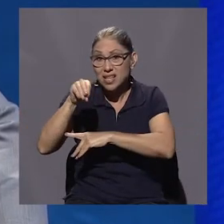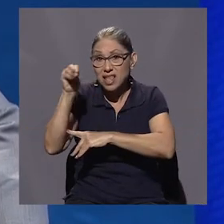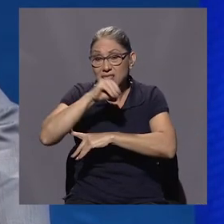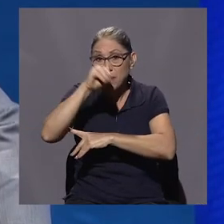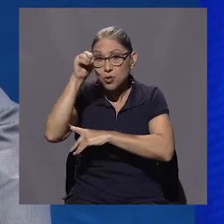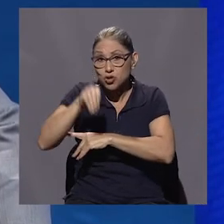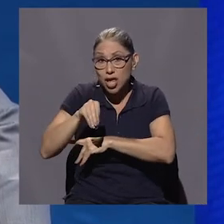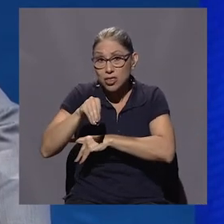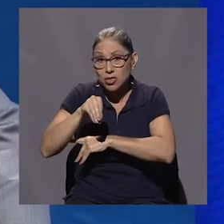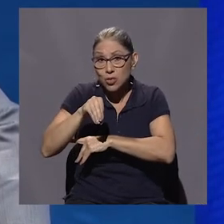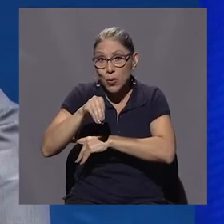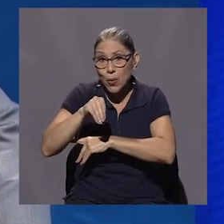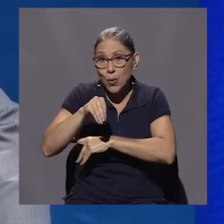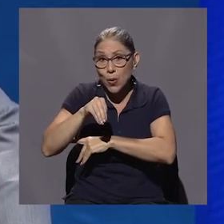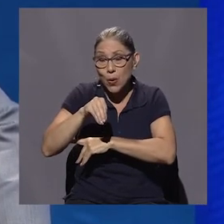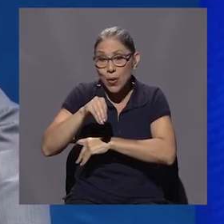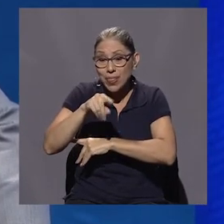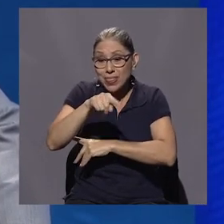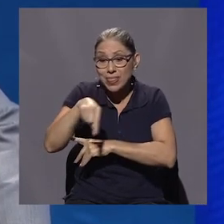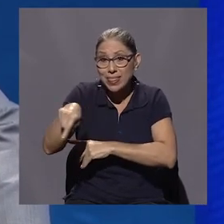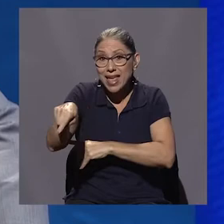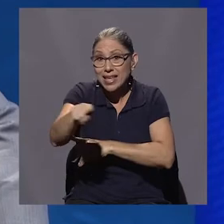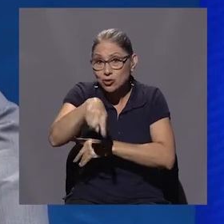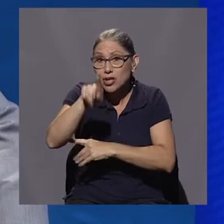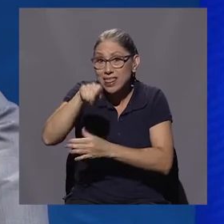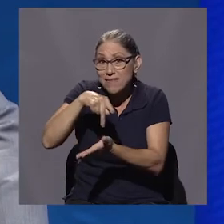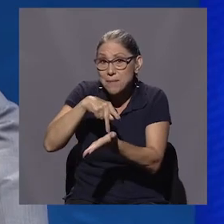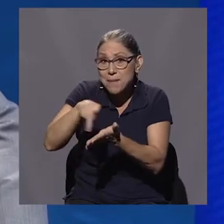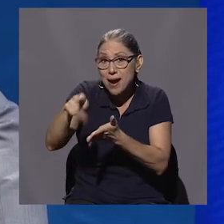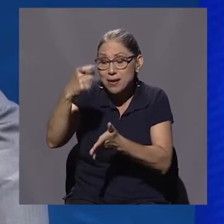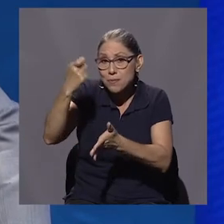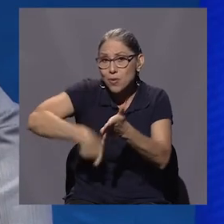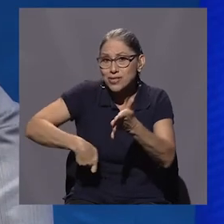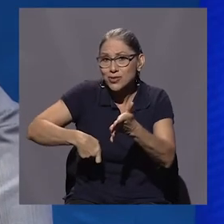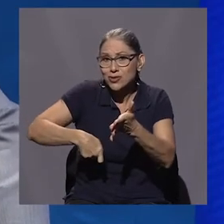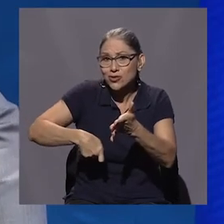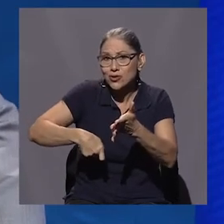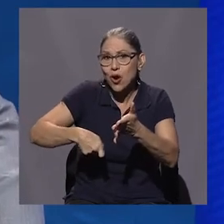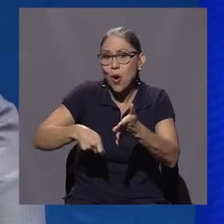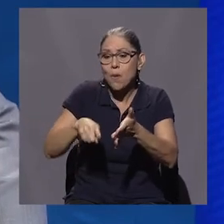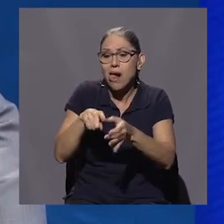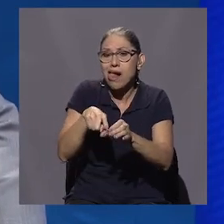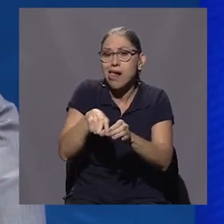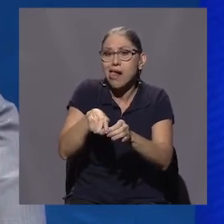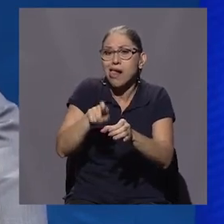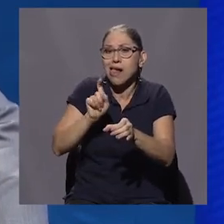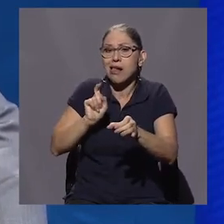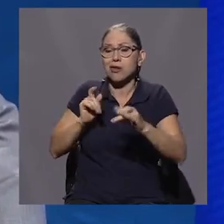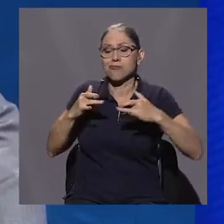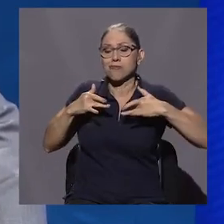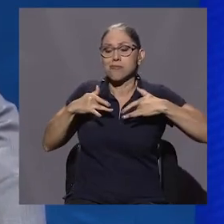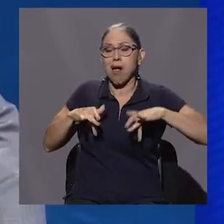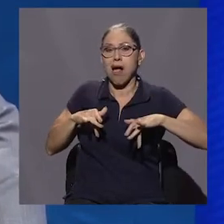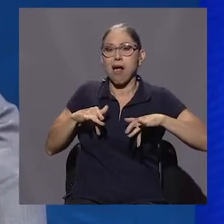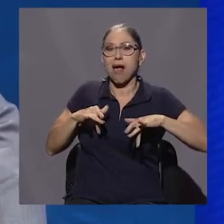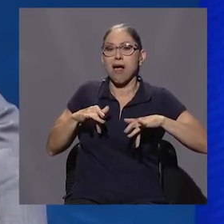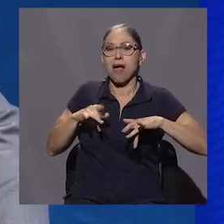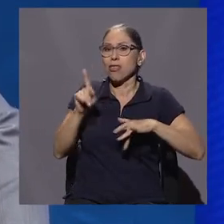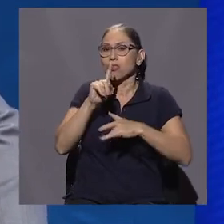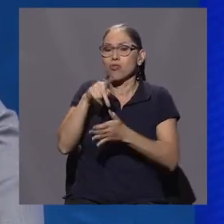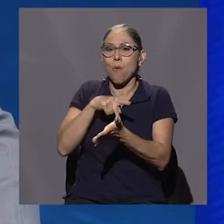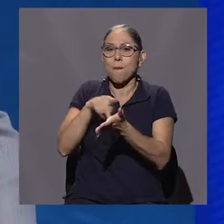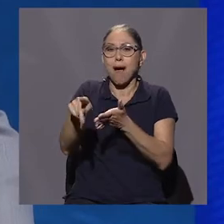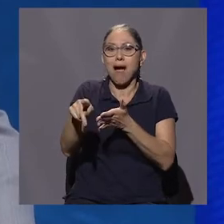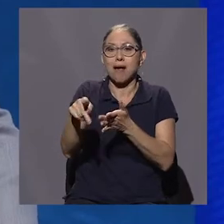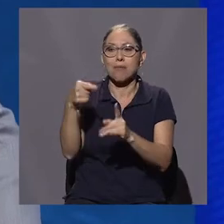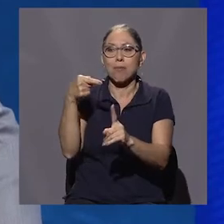de repente en un ecosistema no la pagan y evaden, como hablábamos en el primer bloque, la